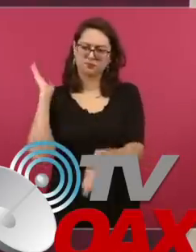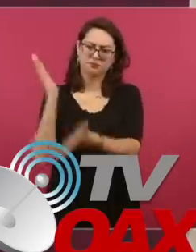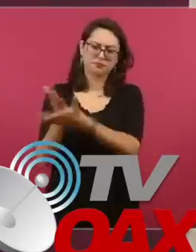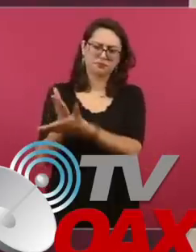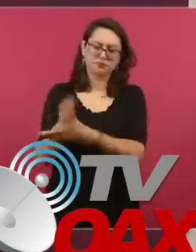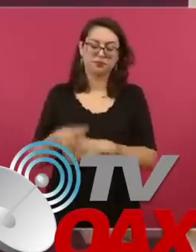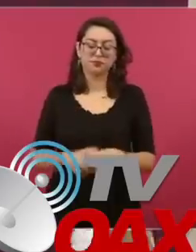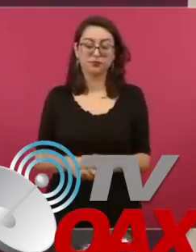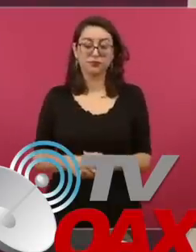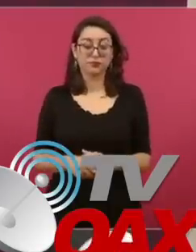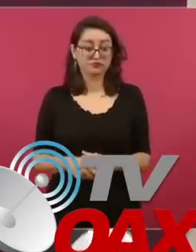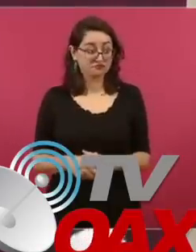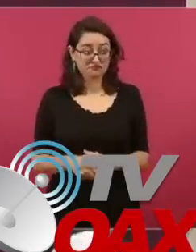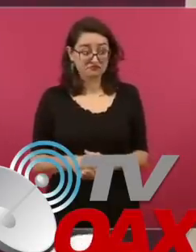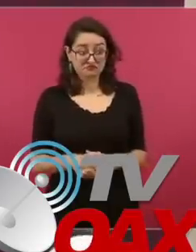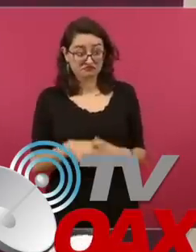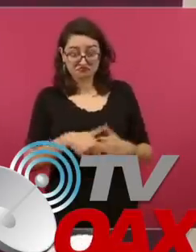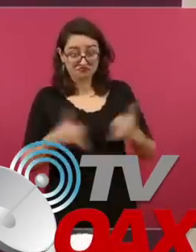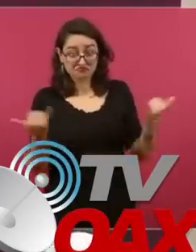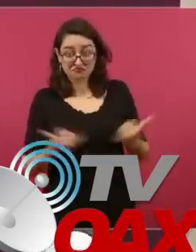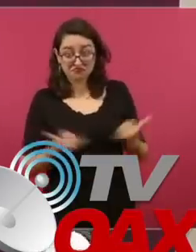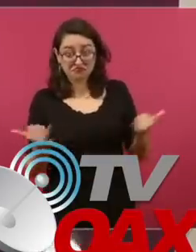Ahora, si no hay acuerdo